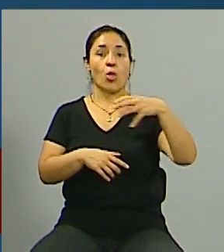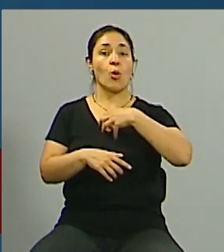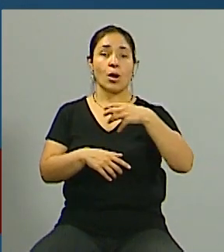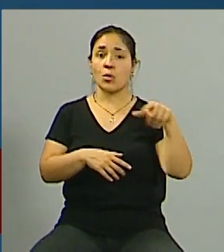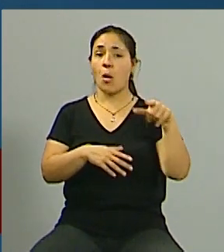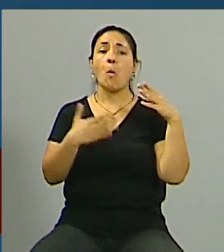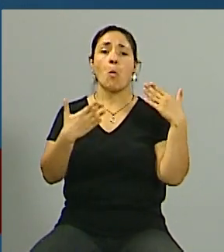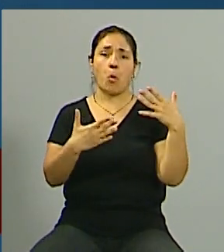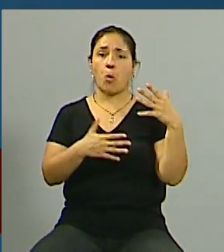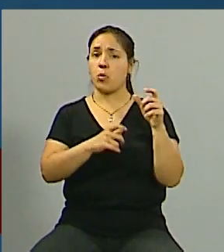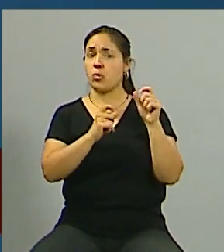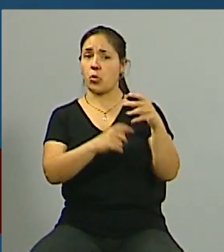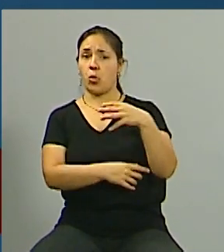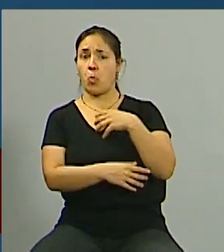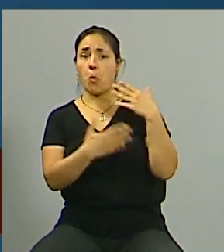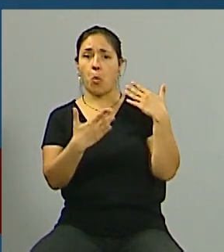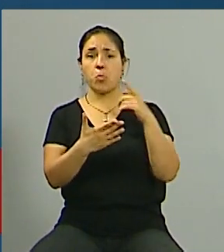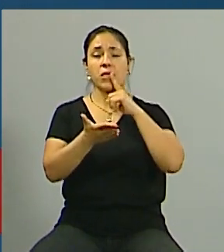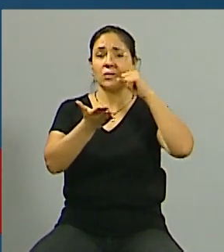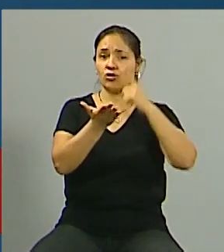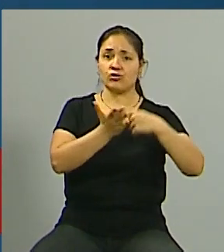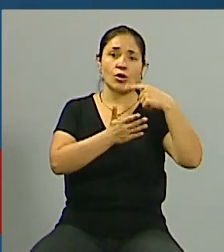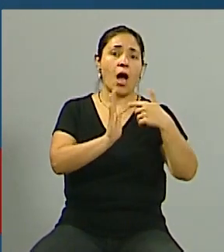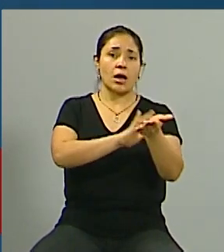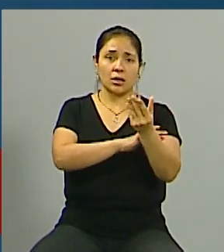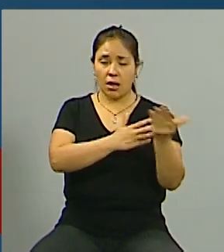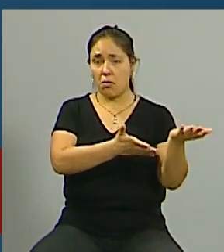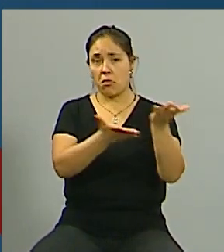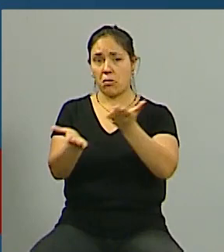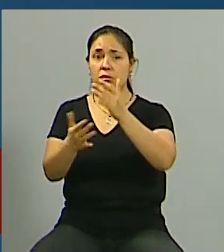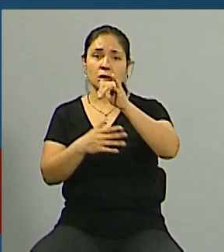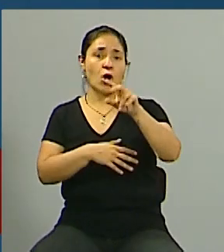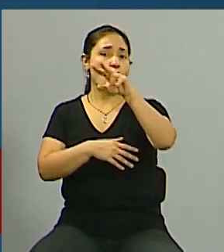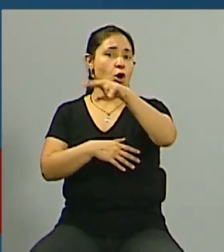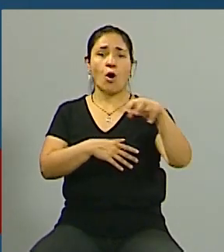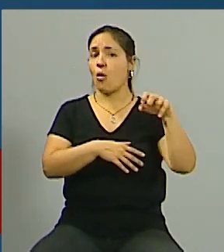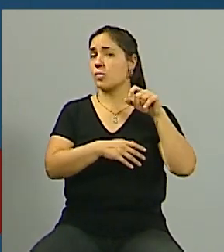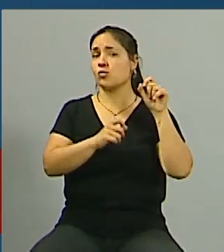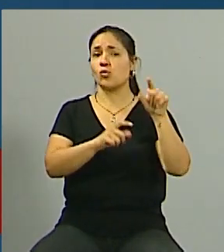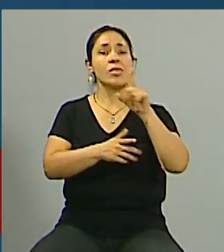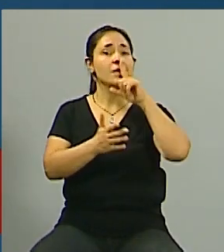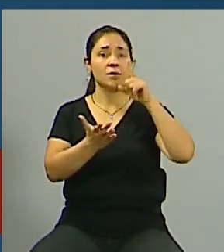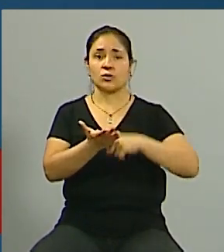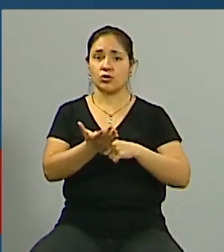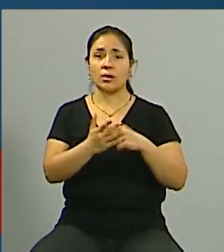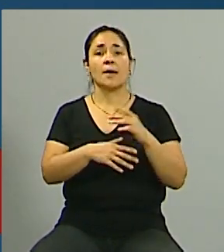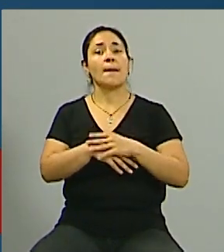tenga el poder absoluto de disponer de ella y ponerla en alquiler y percibir el cobro que él pretenda, lo cierto es que tiene